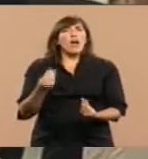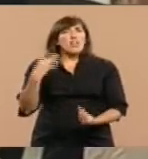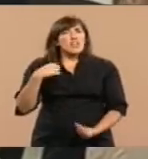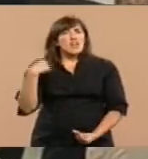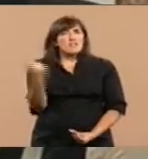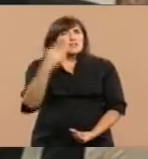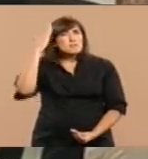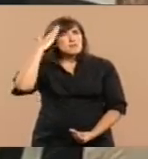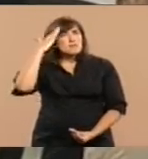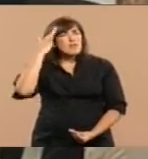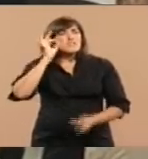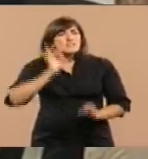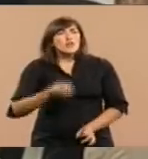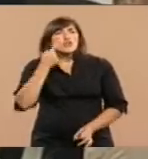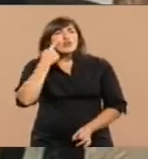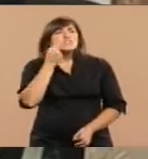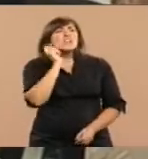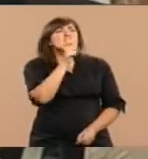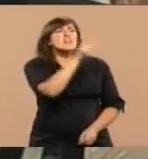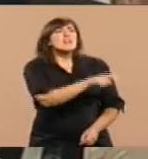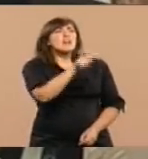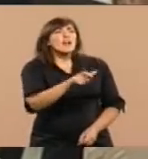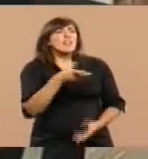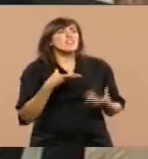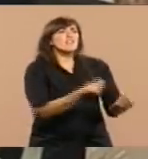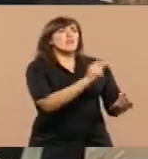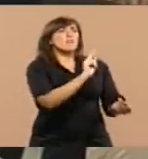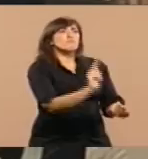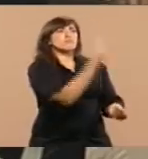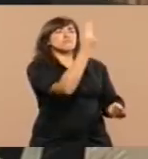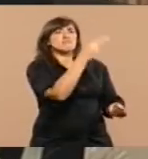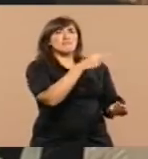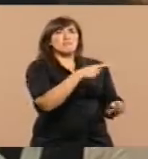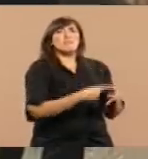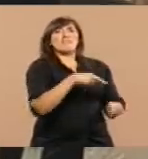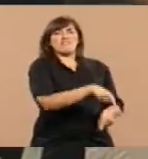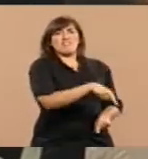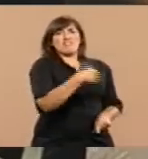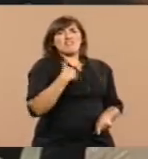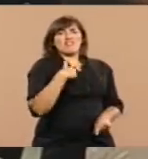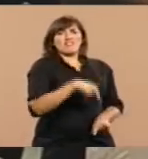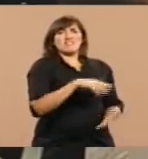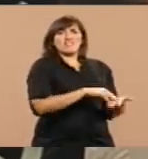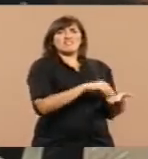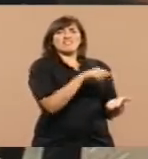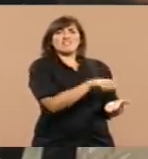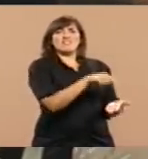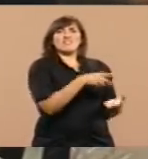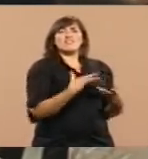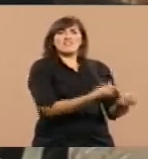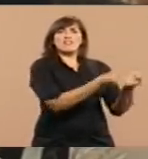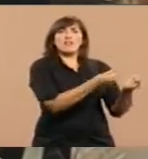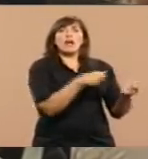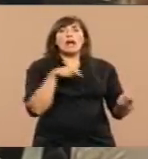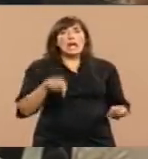murieron por ella. También vamos a disponer, y esto es competencia, del